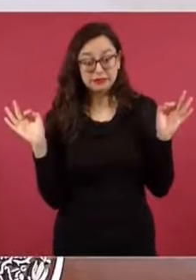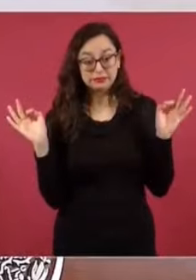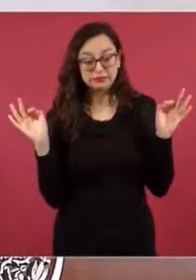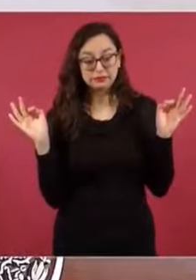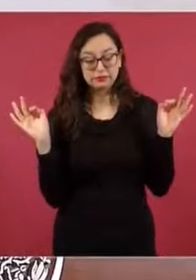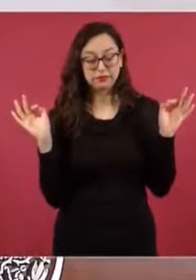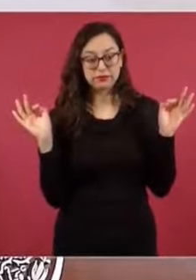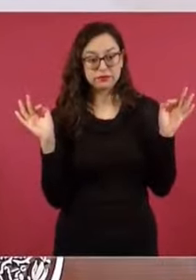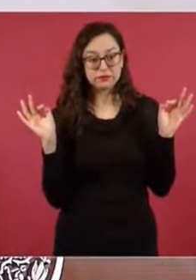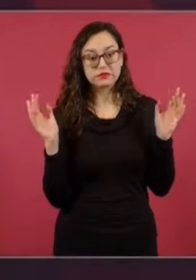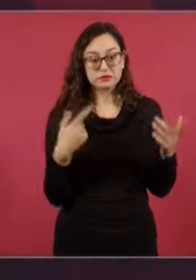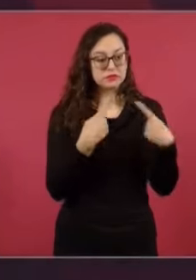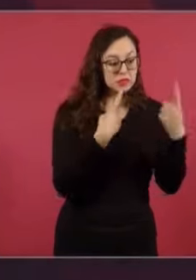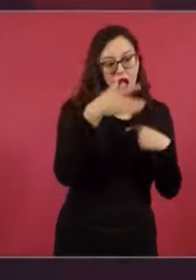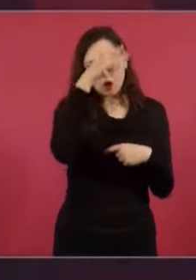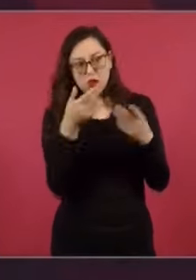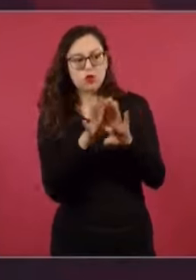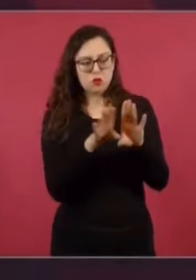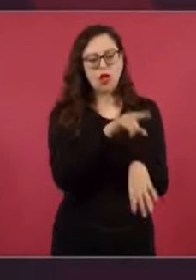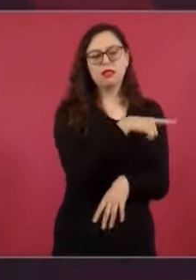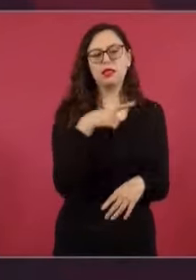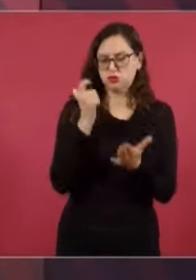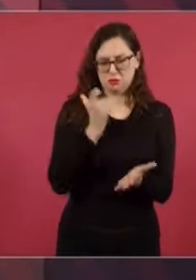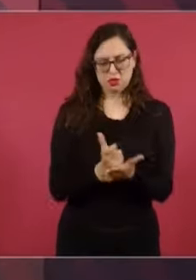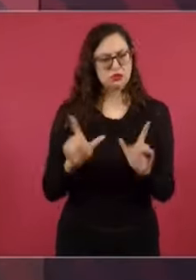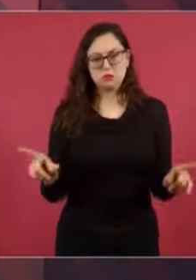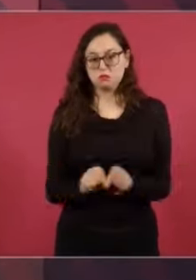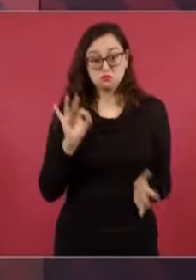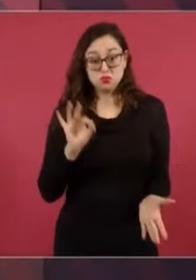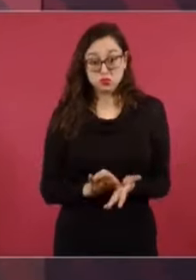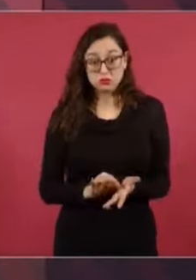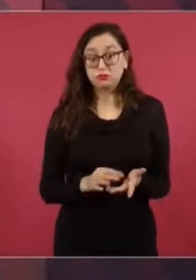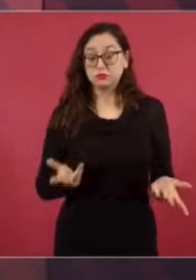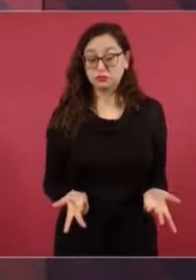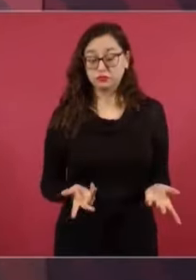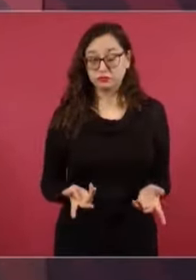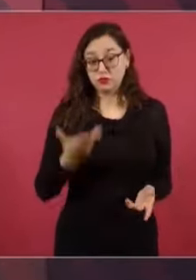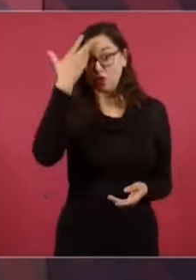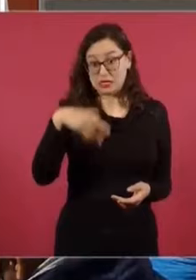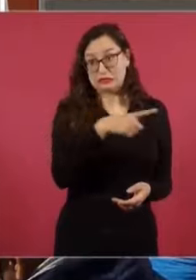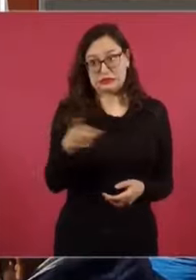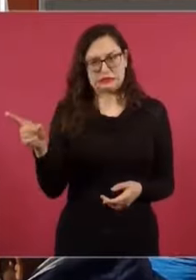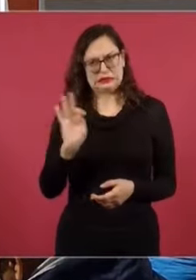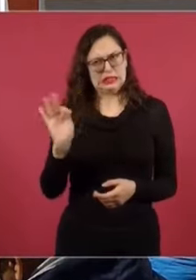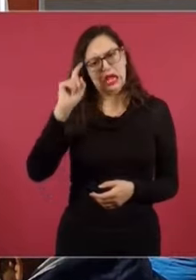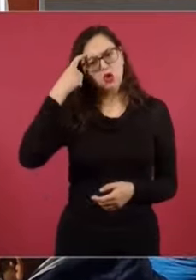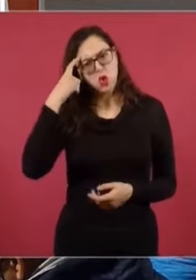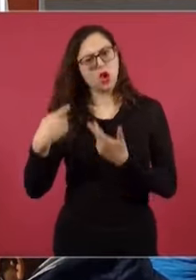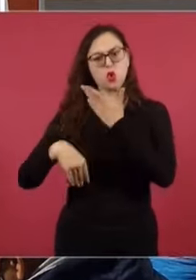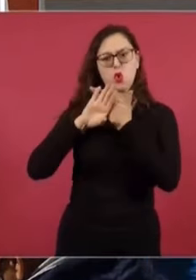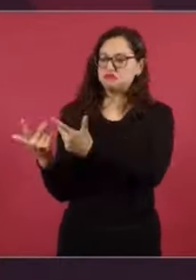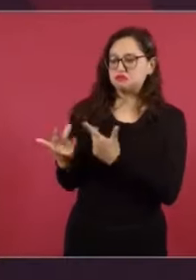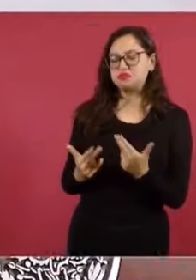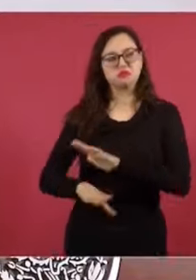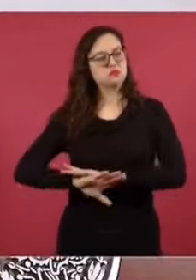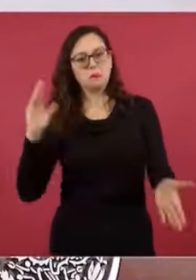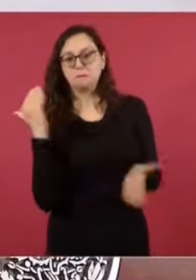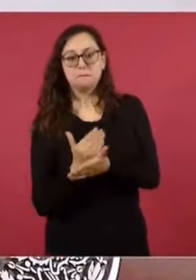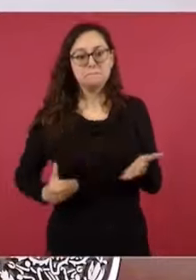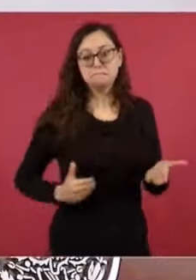y va a pagar 14 mil millones de pesos. Iba yo a enfrentarlo con el propósito de llegar a un acuerdo.